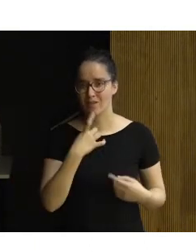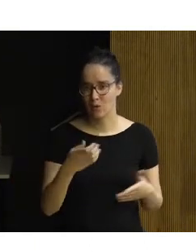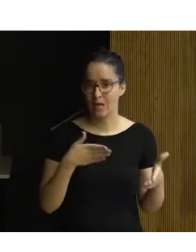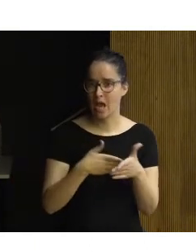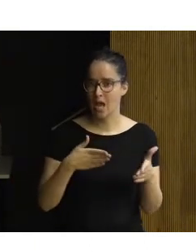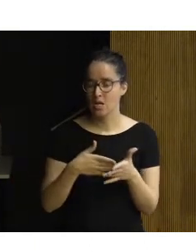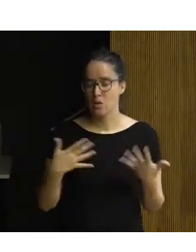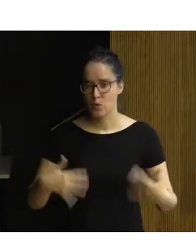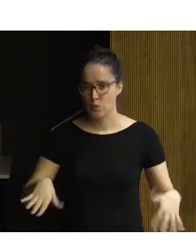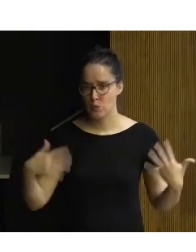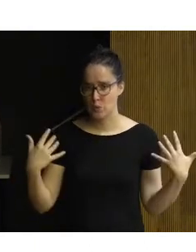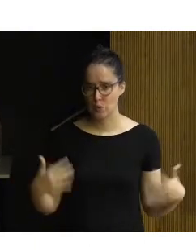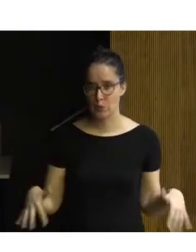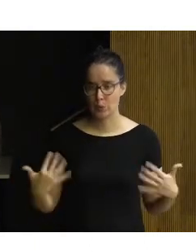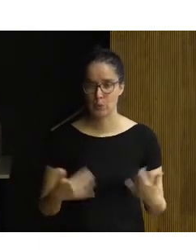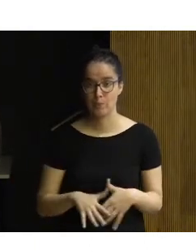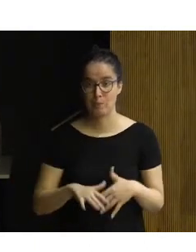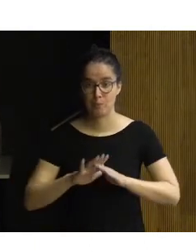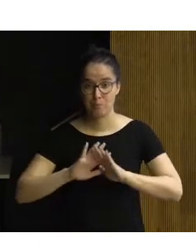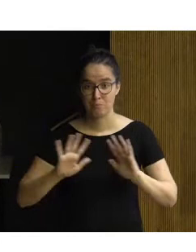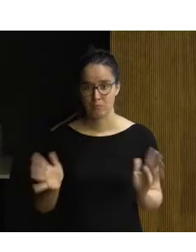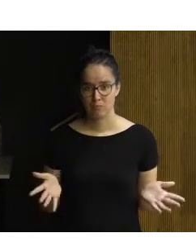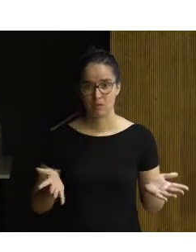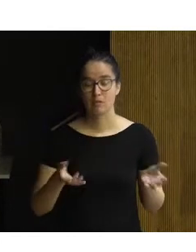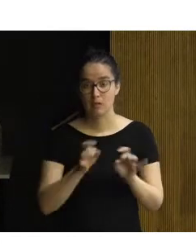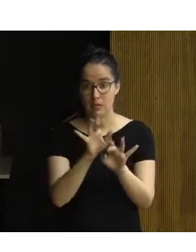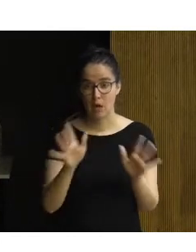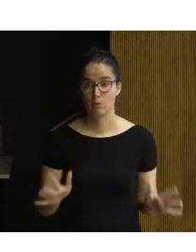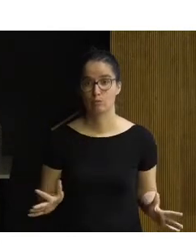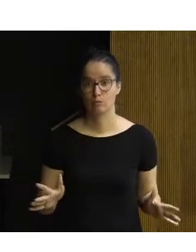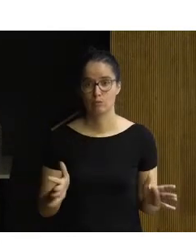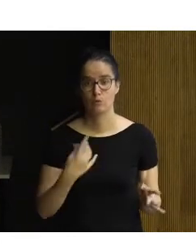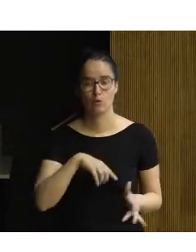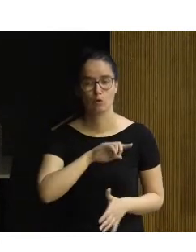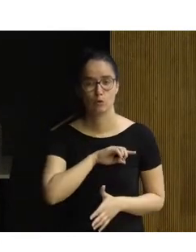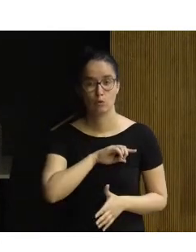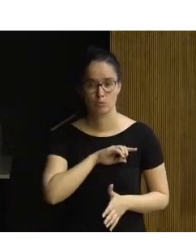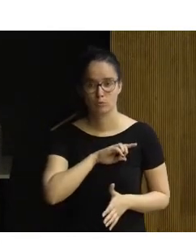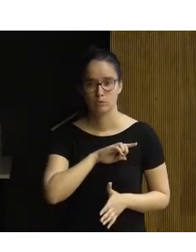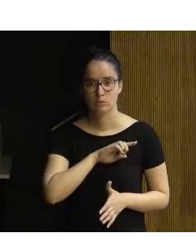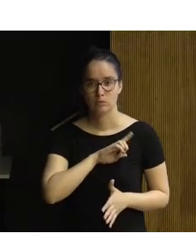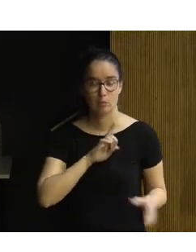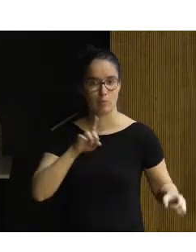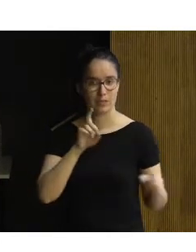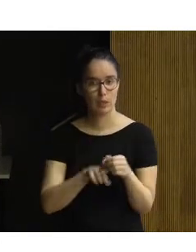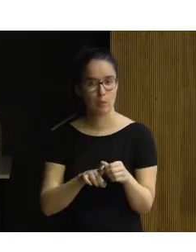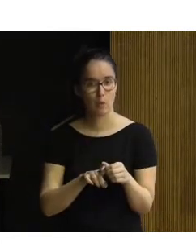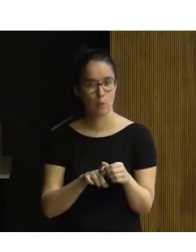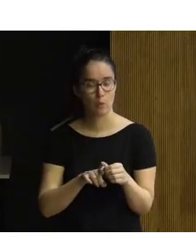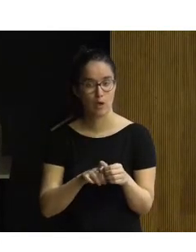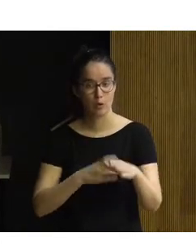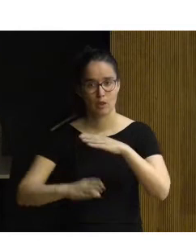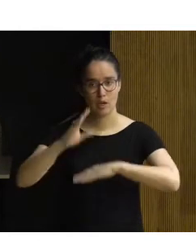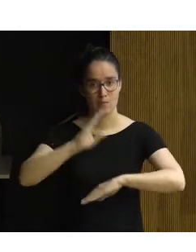son francamente complicadas. Así que, claro, nosotros, como no, hemos participado a través de